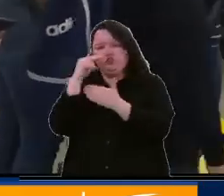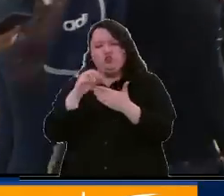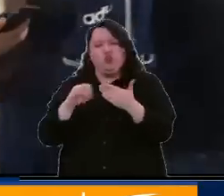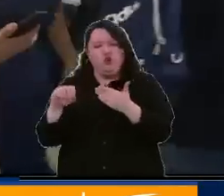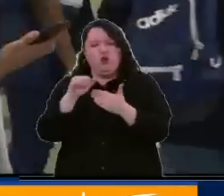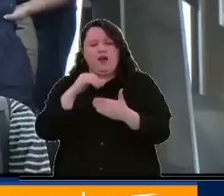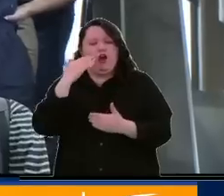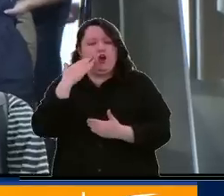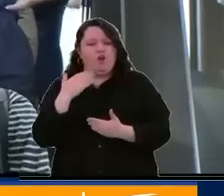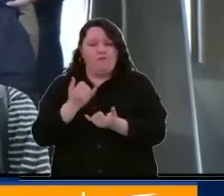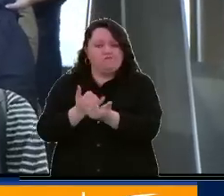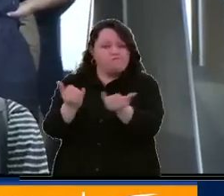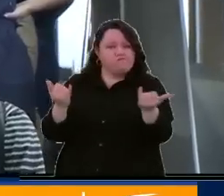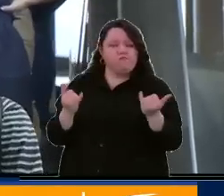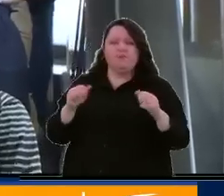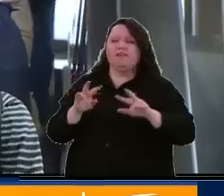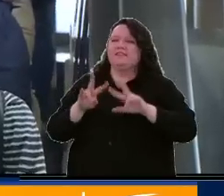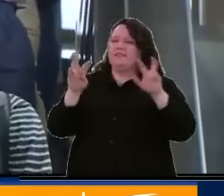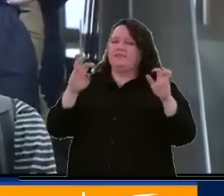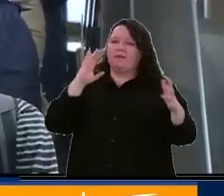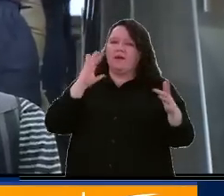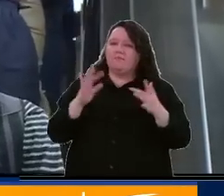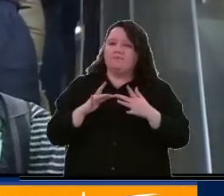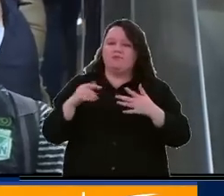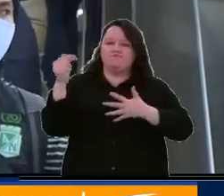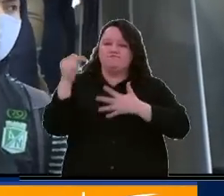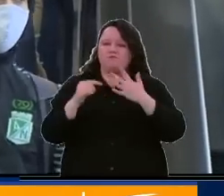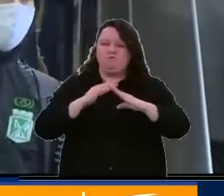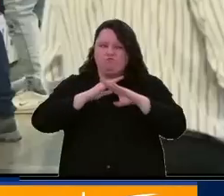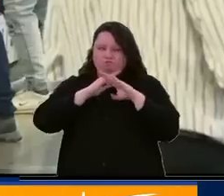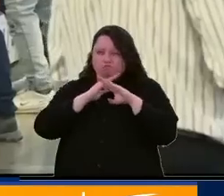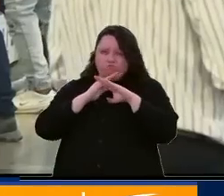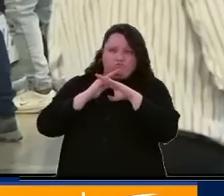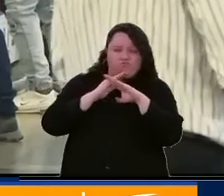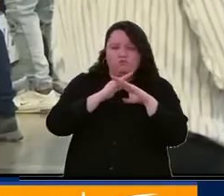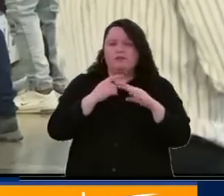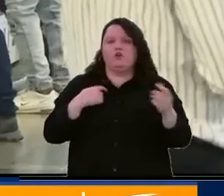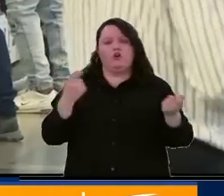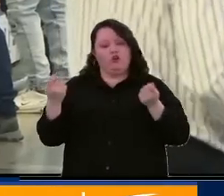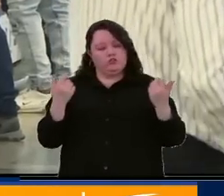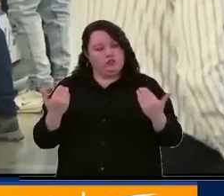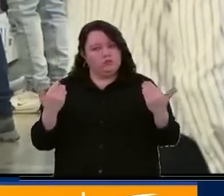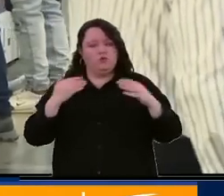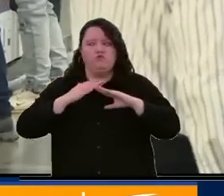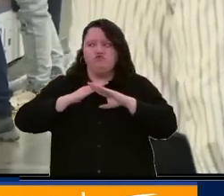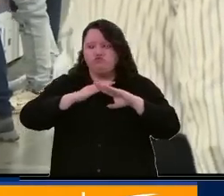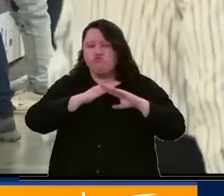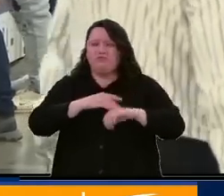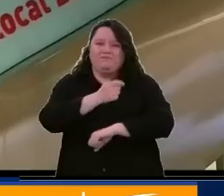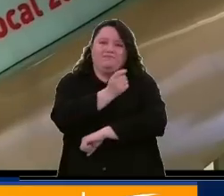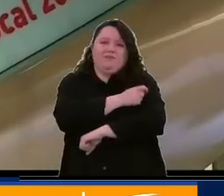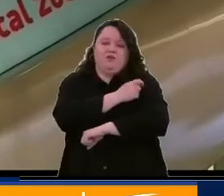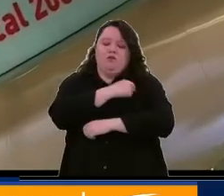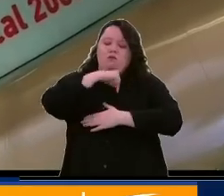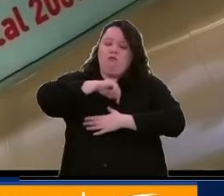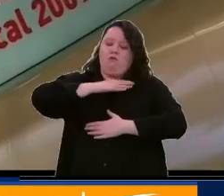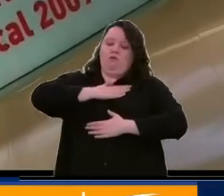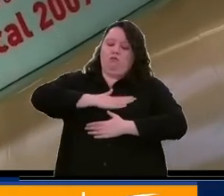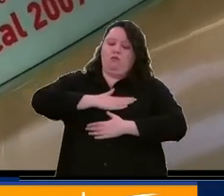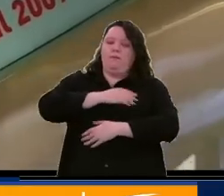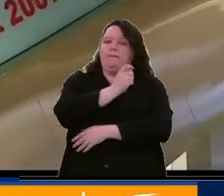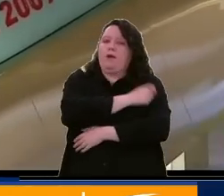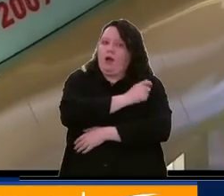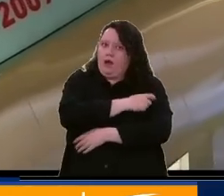que estén, digamos, con toda esa barrera y con todo ese control que nos genera y la tranquilidad que nos da el tema de la